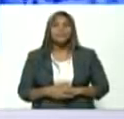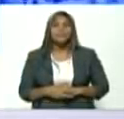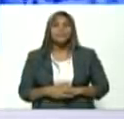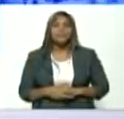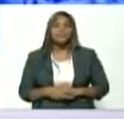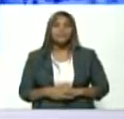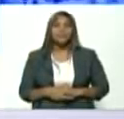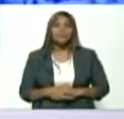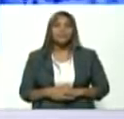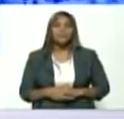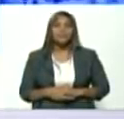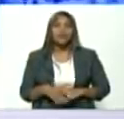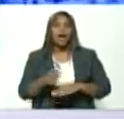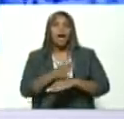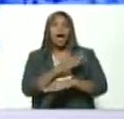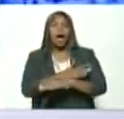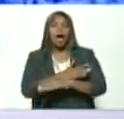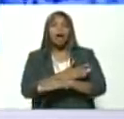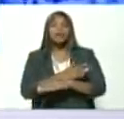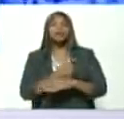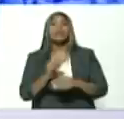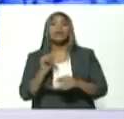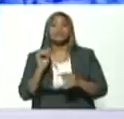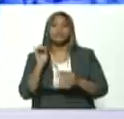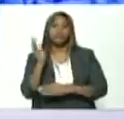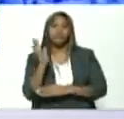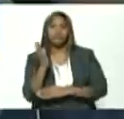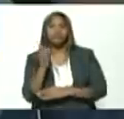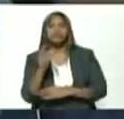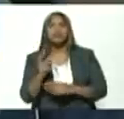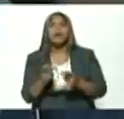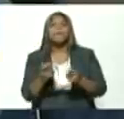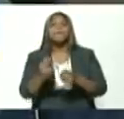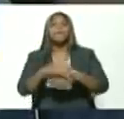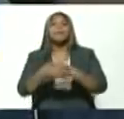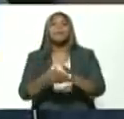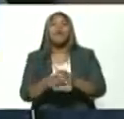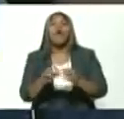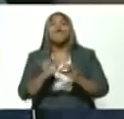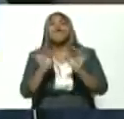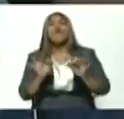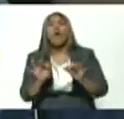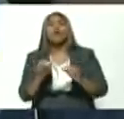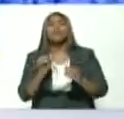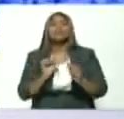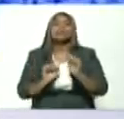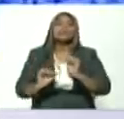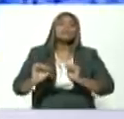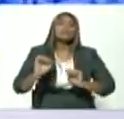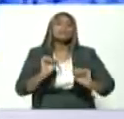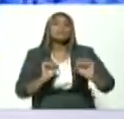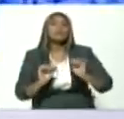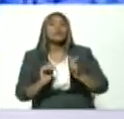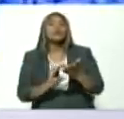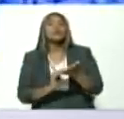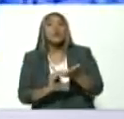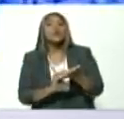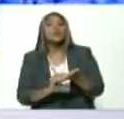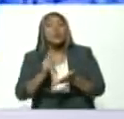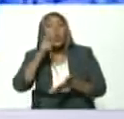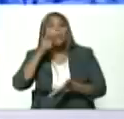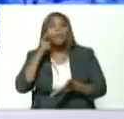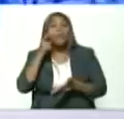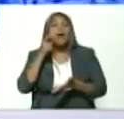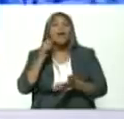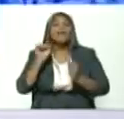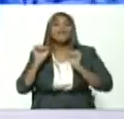ya hablamos de los emprendimientos como forma de resistencia del pueblo como solución popular a